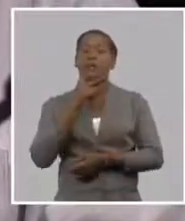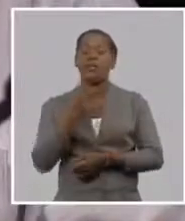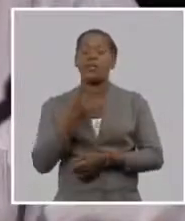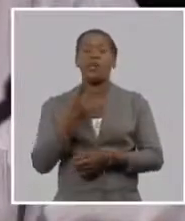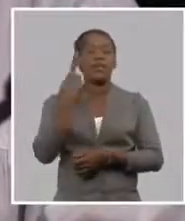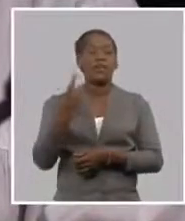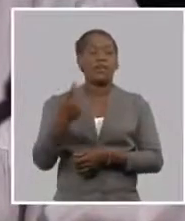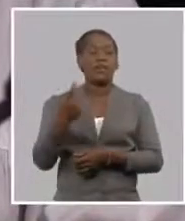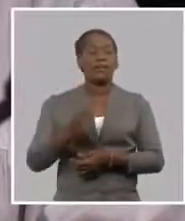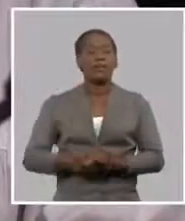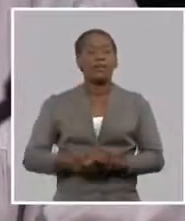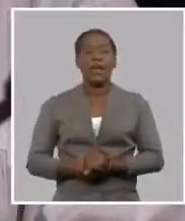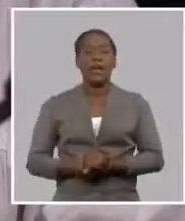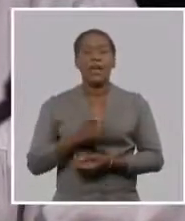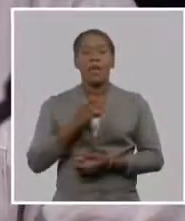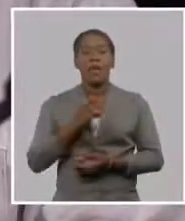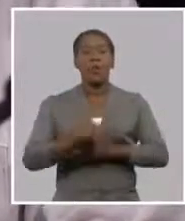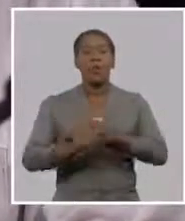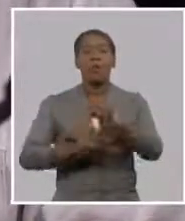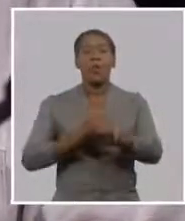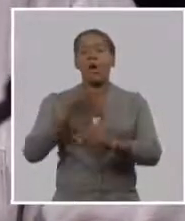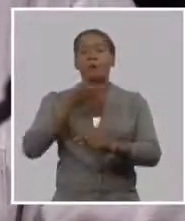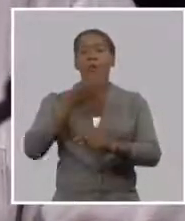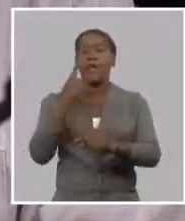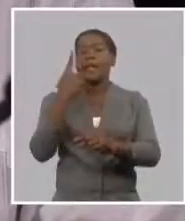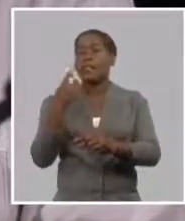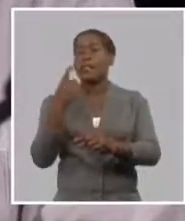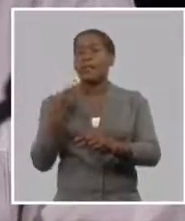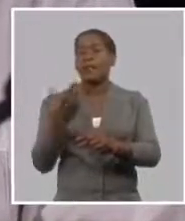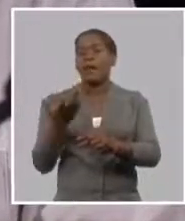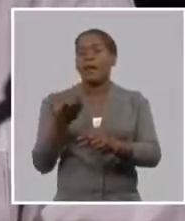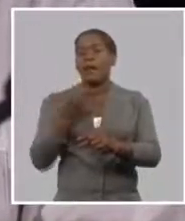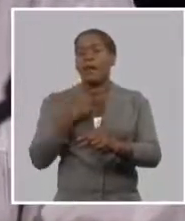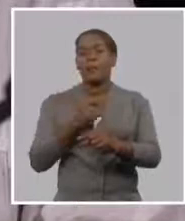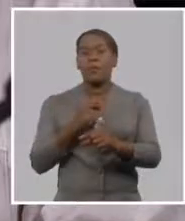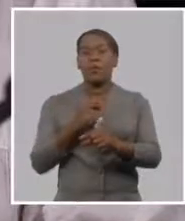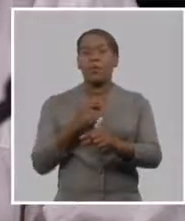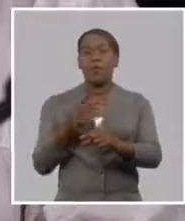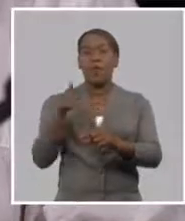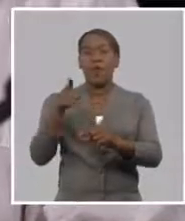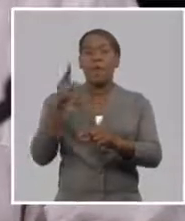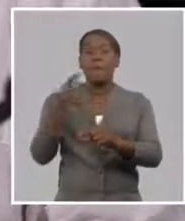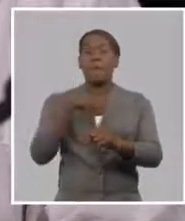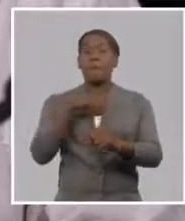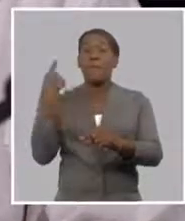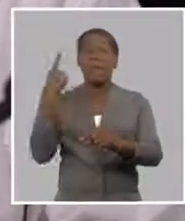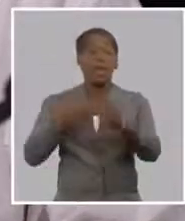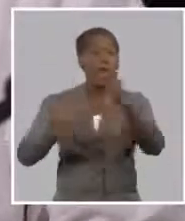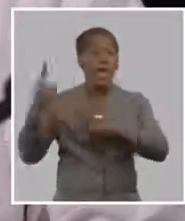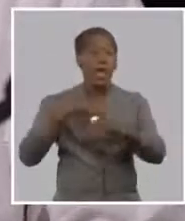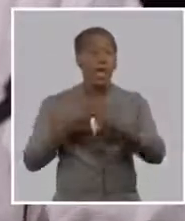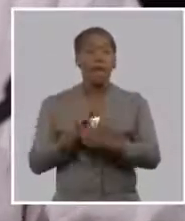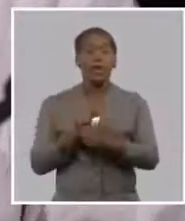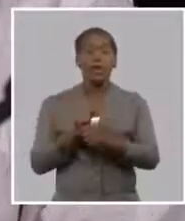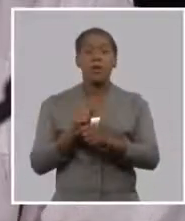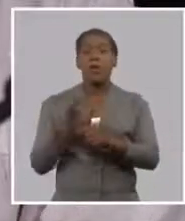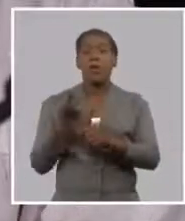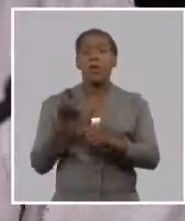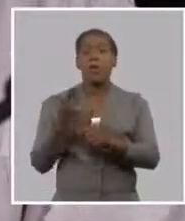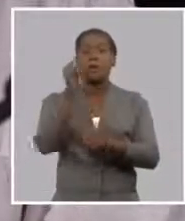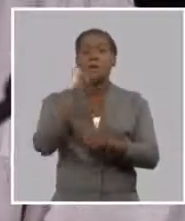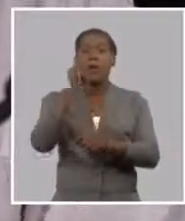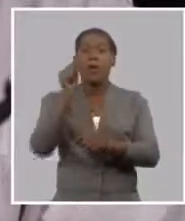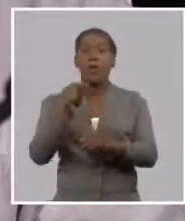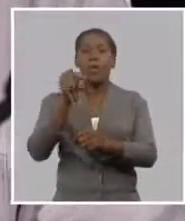poco a poco en el transcurso del tiempo muy pronto en que nosotros podamos esos fondos que tenemos poder invertirlo